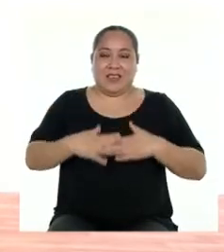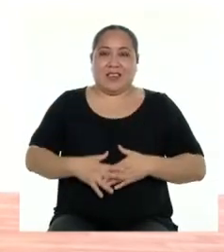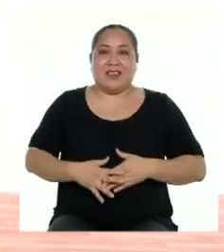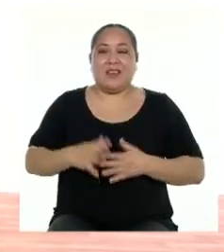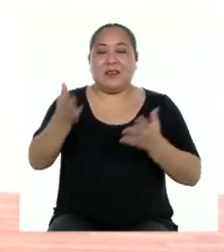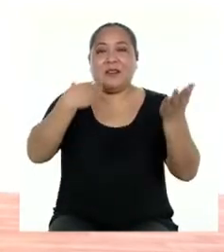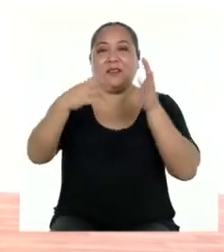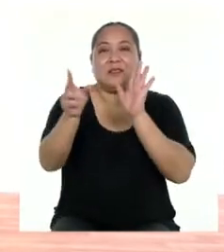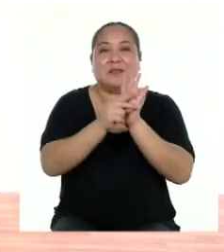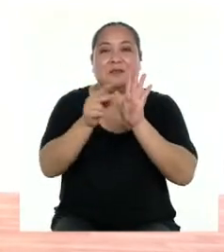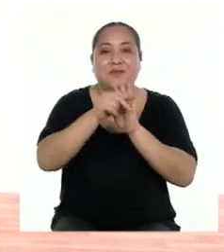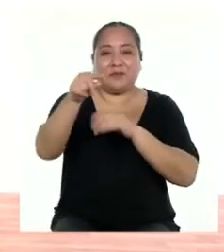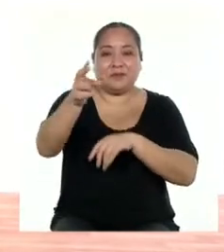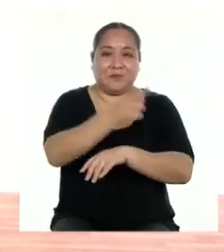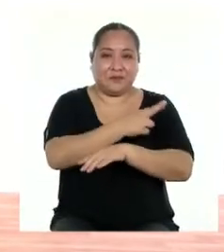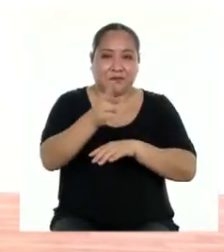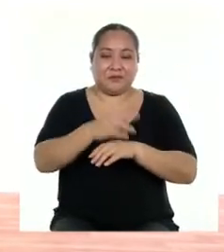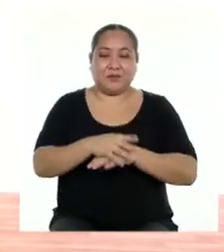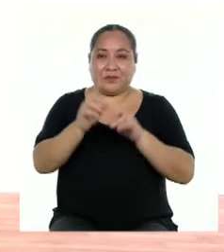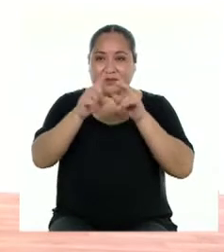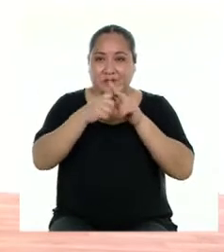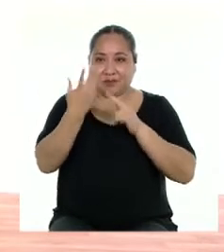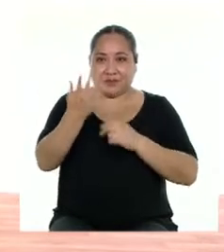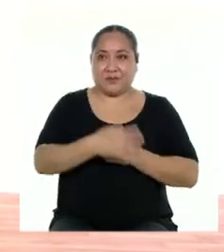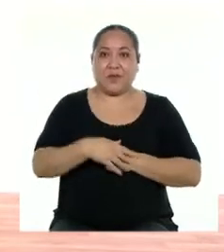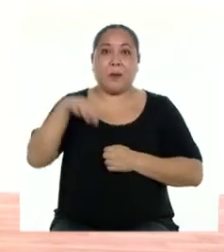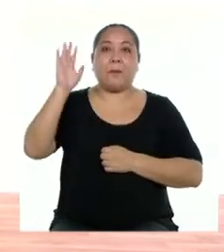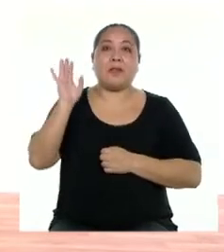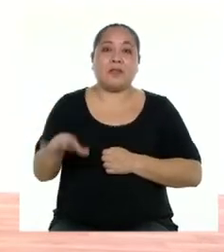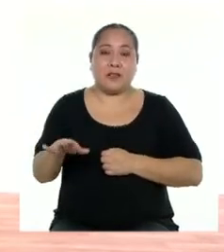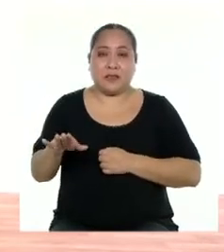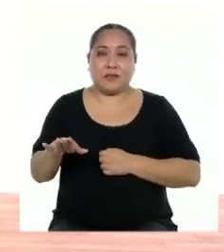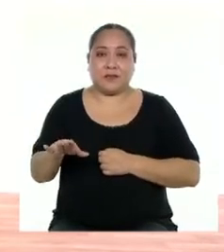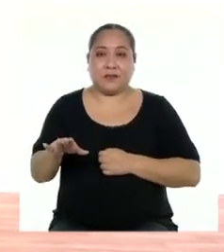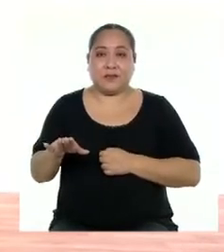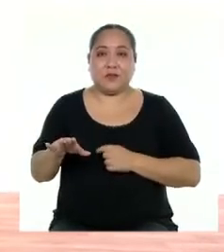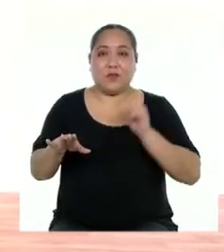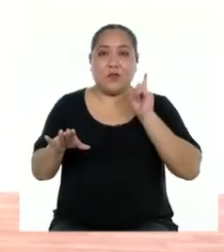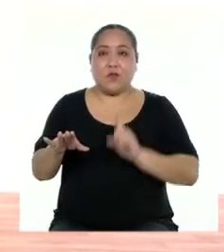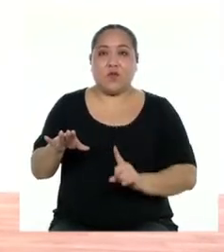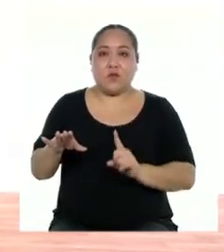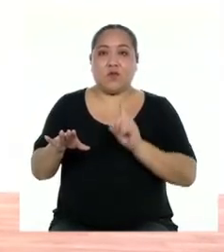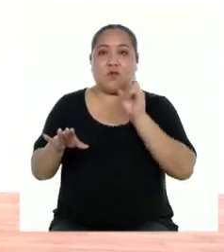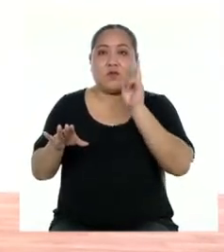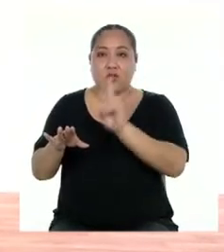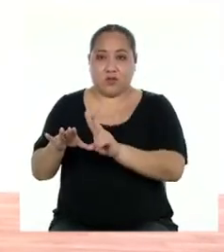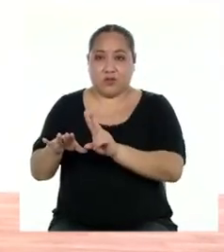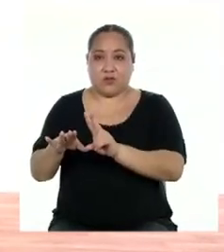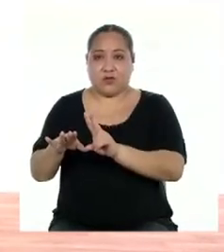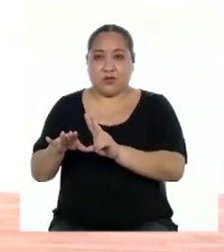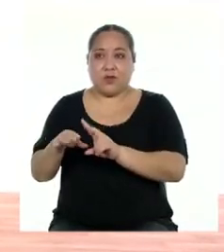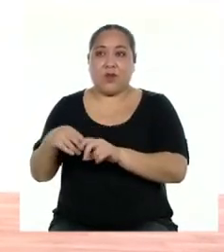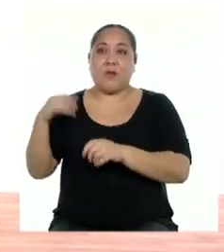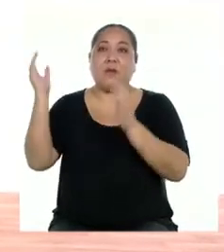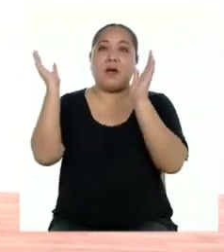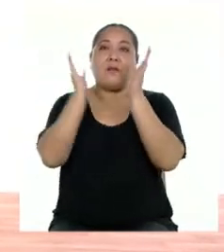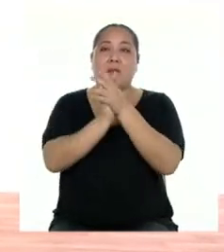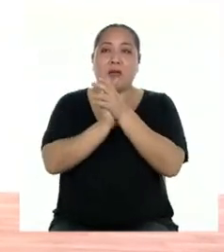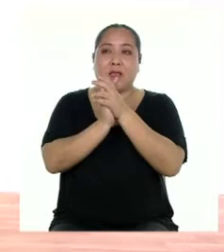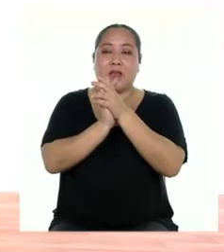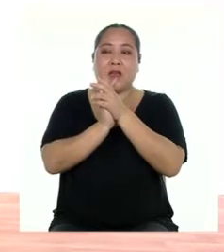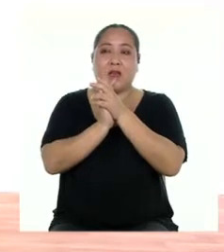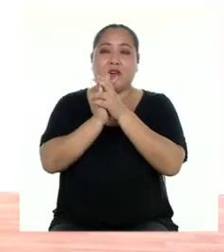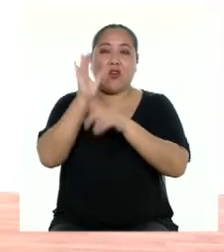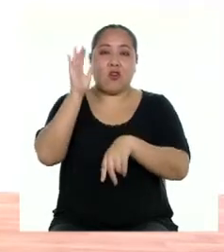a seguirme con este ritmo. Y empieza así. Pisada. Un, dos, palmada,